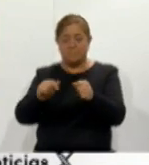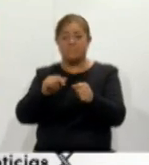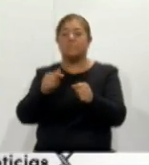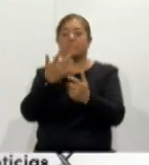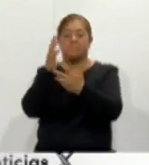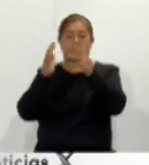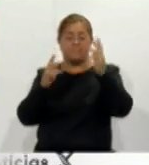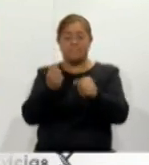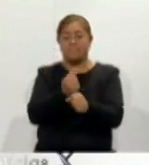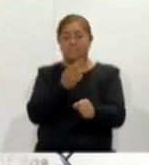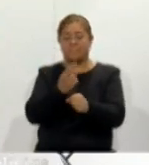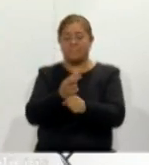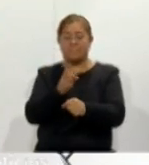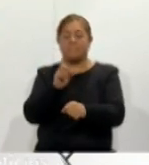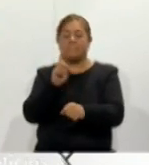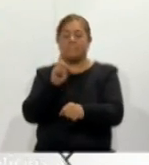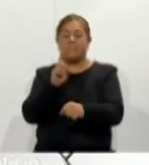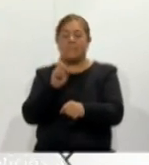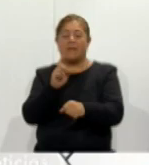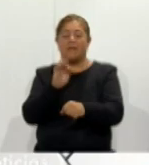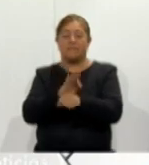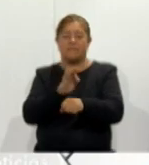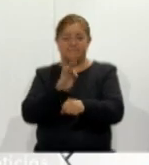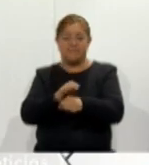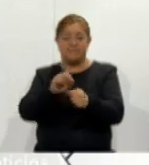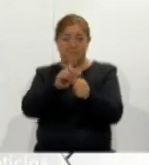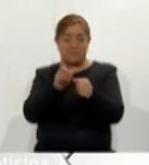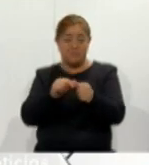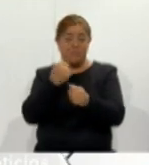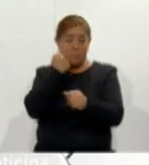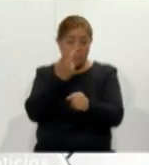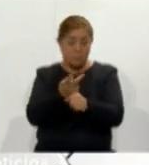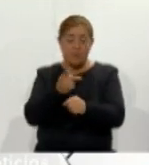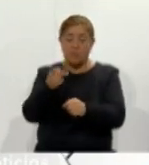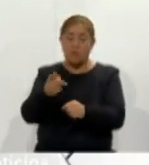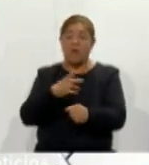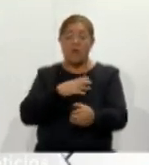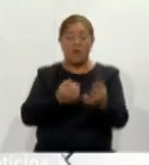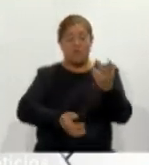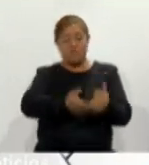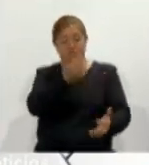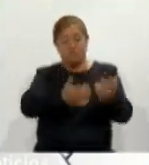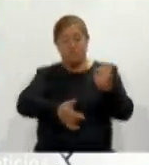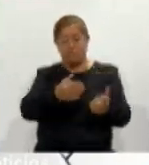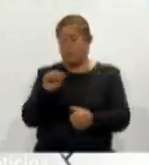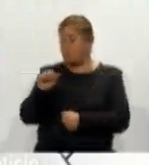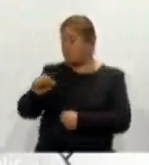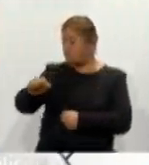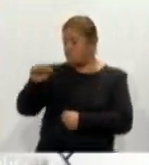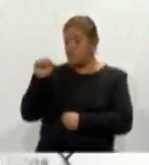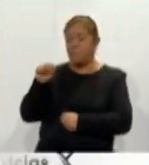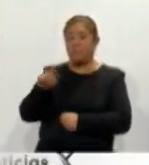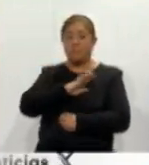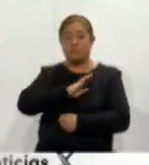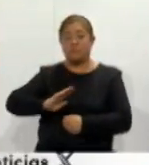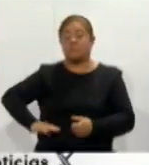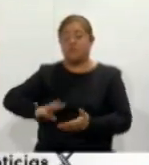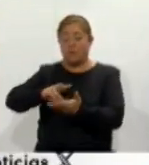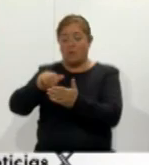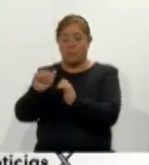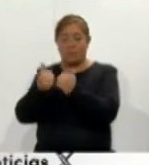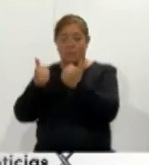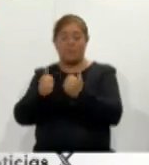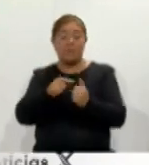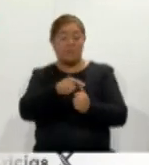Secretaría de la Defensa Nacional y Voluntarios, liquidaron el incendio forestal iniciado desde el pasado sábado en el municipio de Calpulalpan.